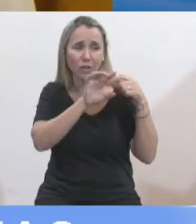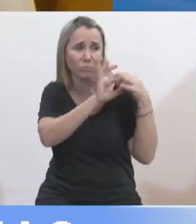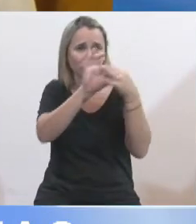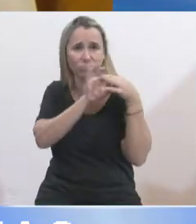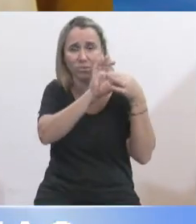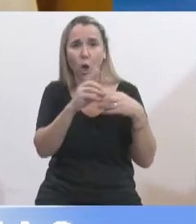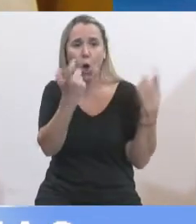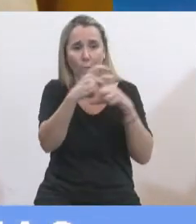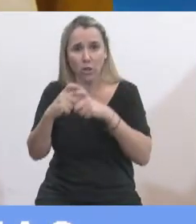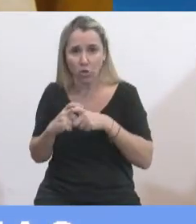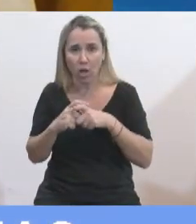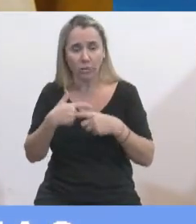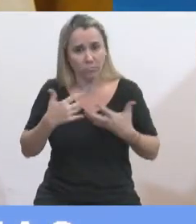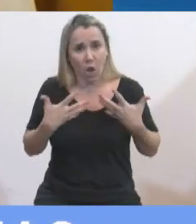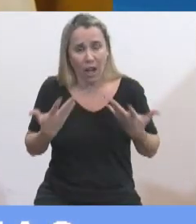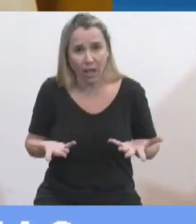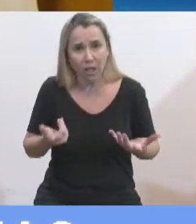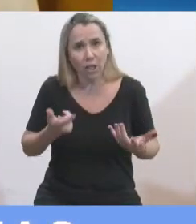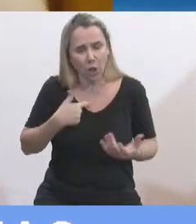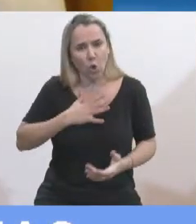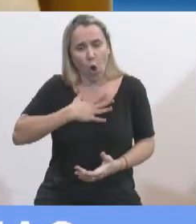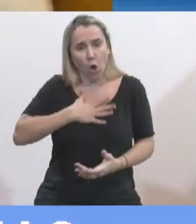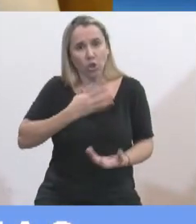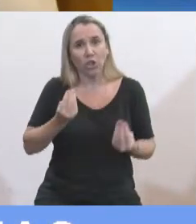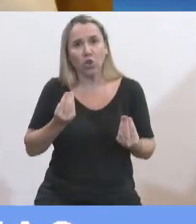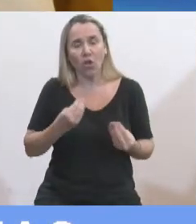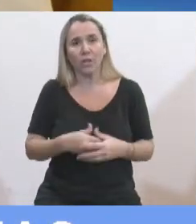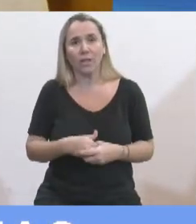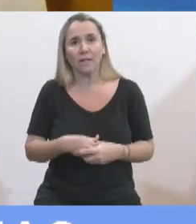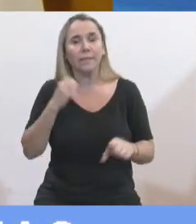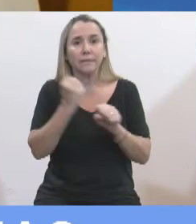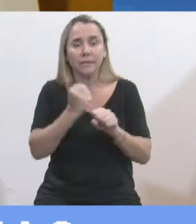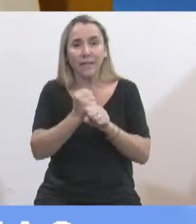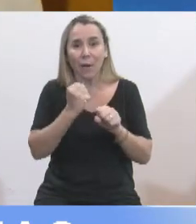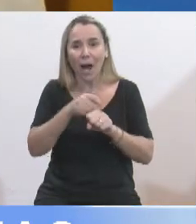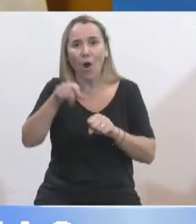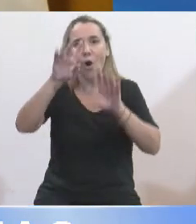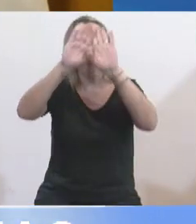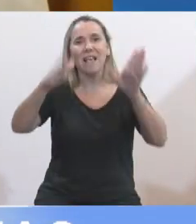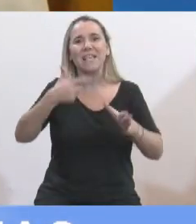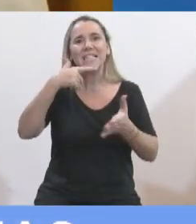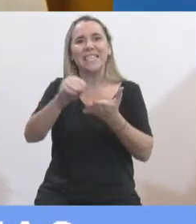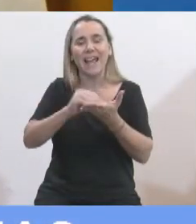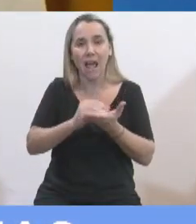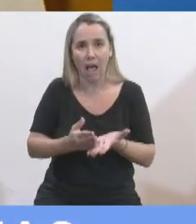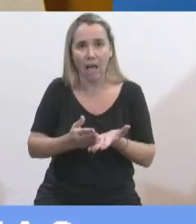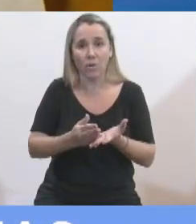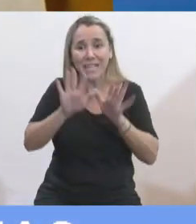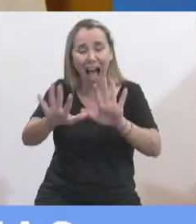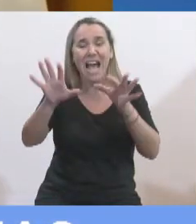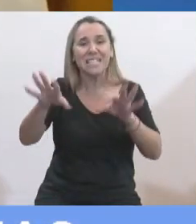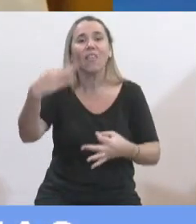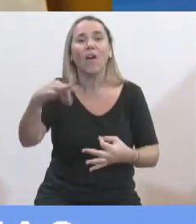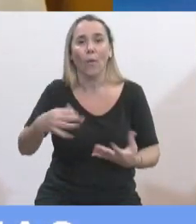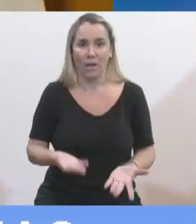y a mí me alegra mucho, y me da mucha satisfacción el hecho del trabajo que está haciendo el Senado, que corresponde que así sea,